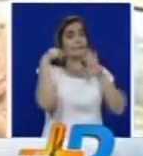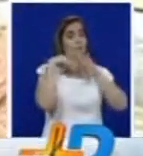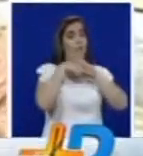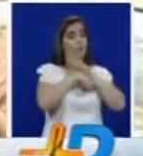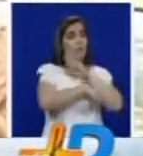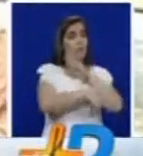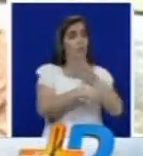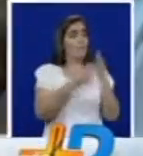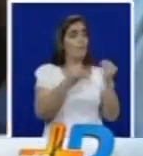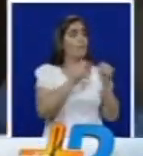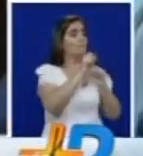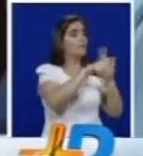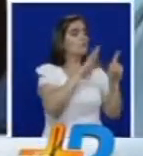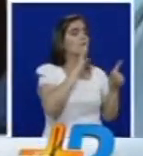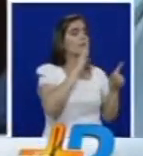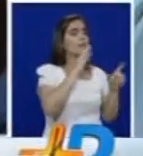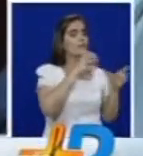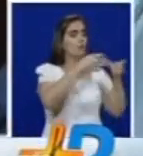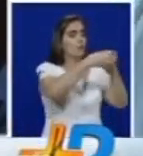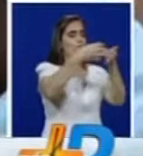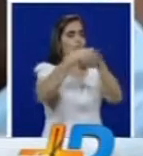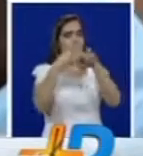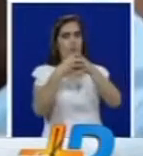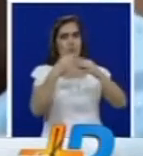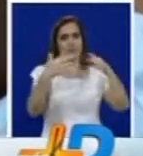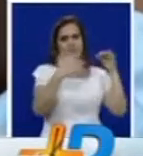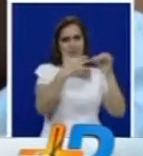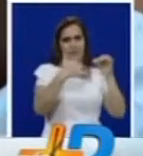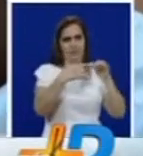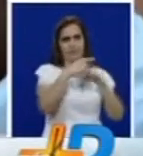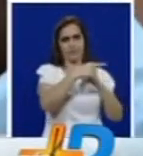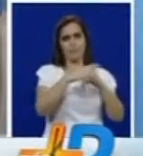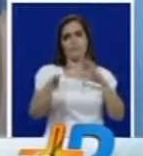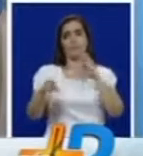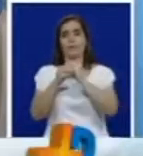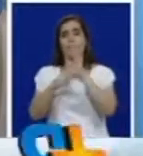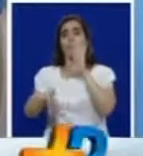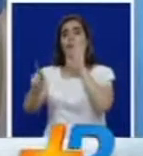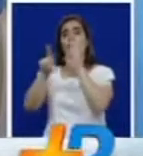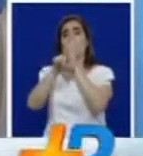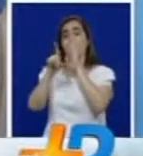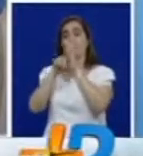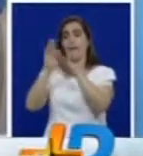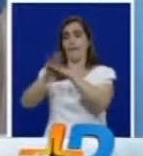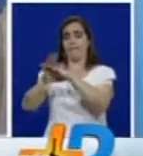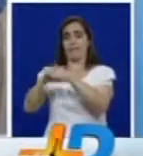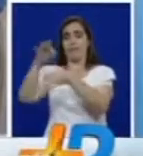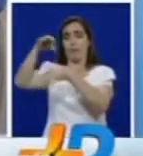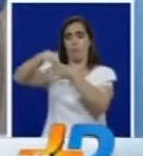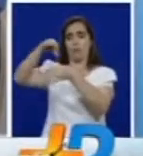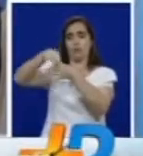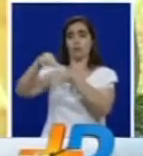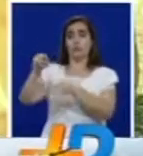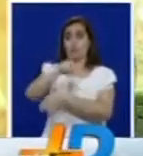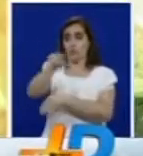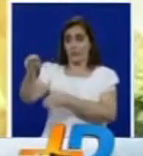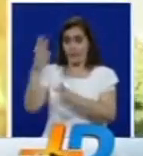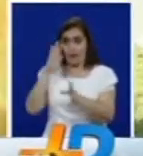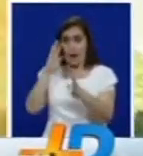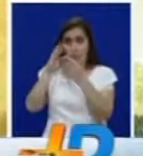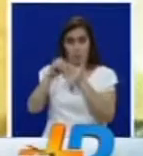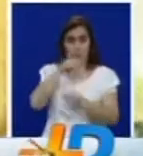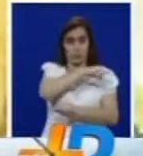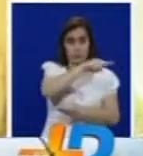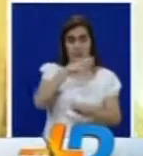con sus frentes de guerra. La presentación del proyecto de ley para convocar a un referendo fija plazos específicos en las negociaciones. Para el